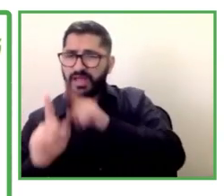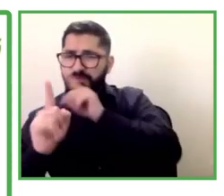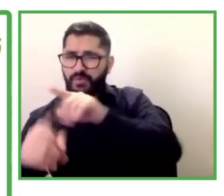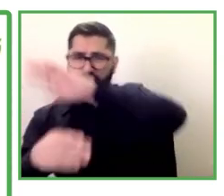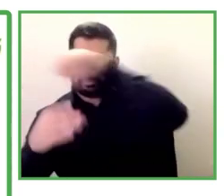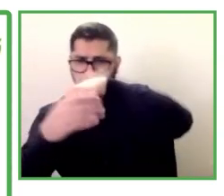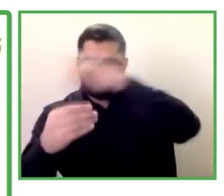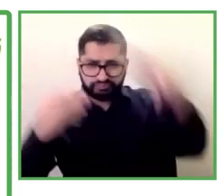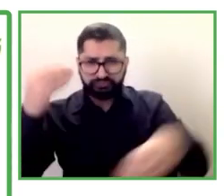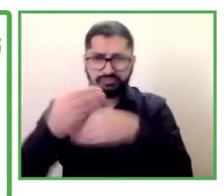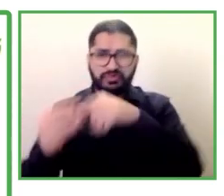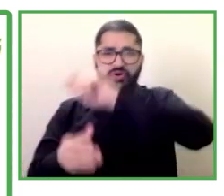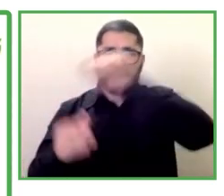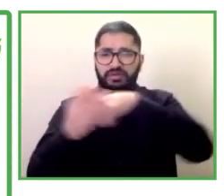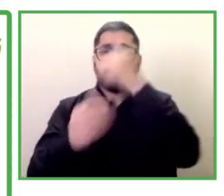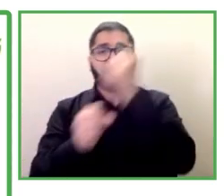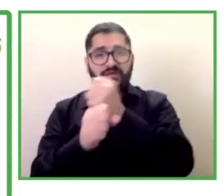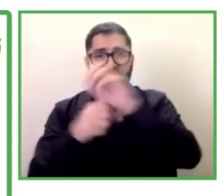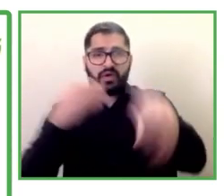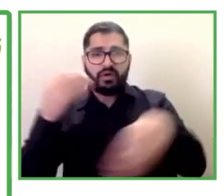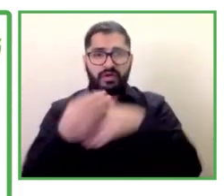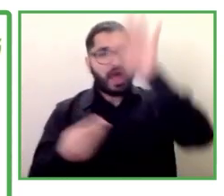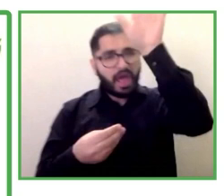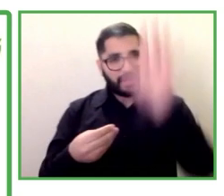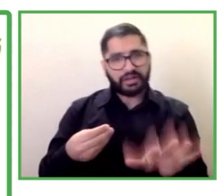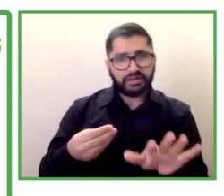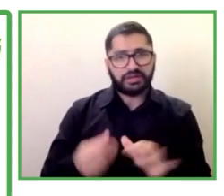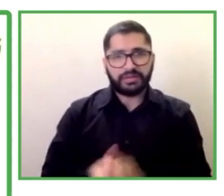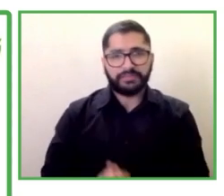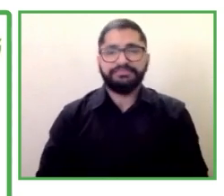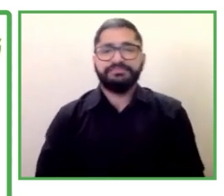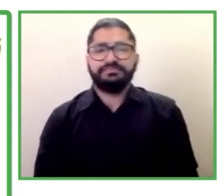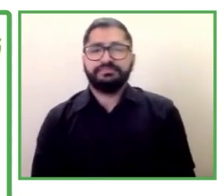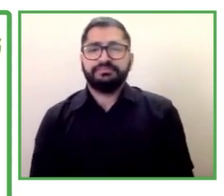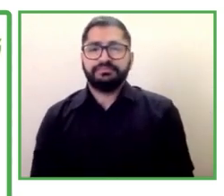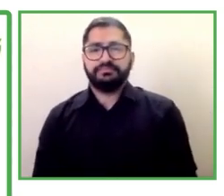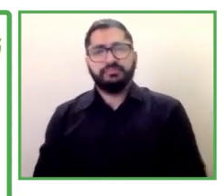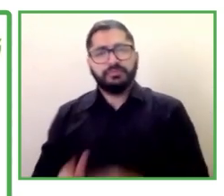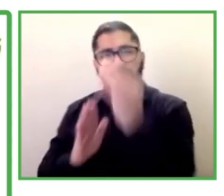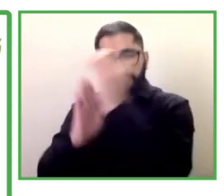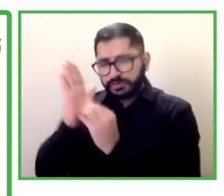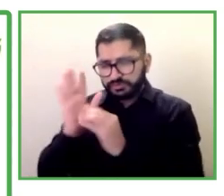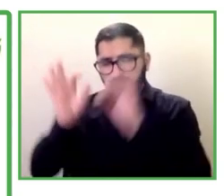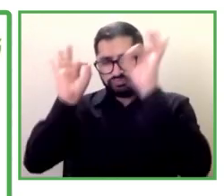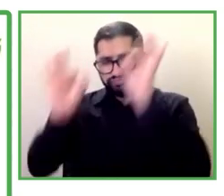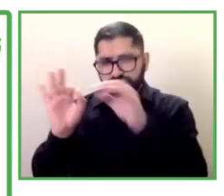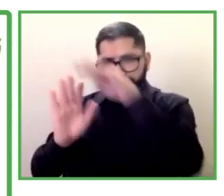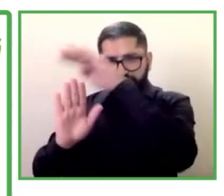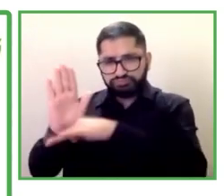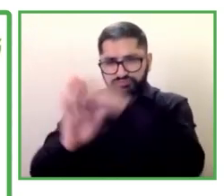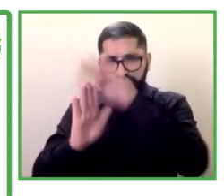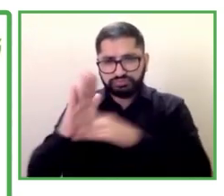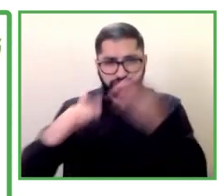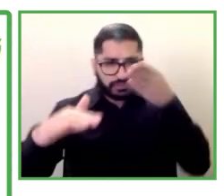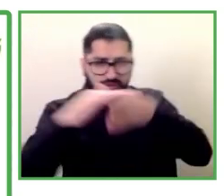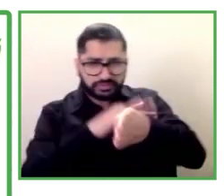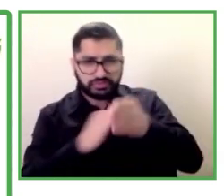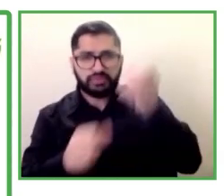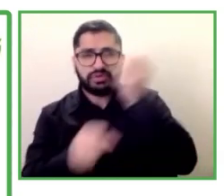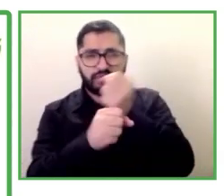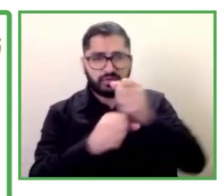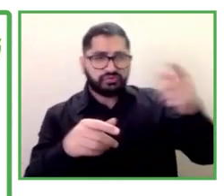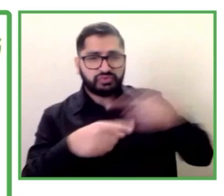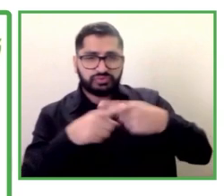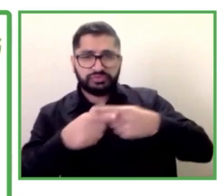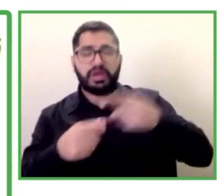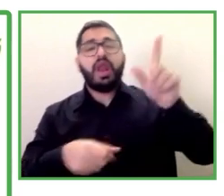sociales de la oferta menciones expresas a la inserción sociolaboral de personas con discapacidad y la subcontratación con